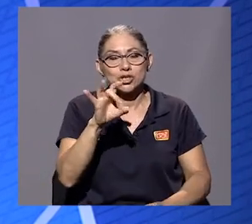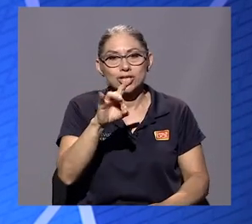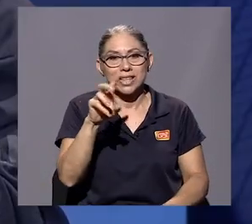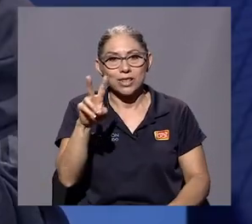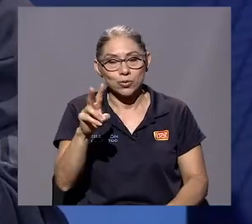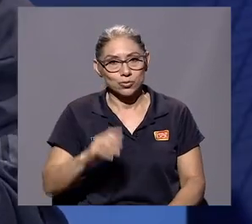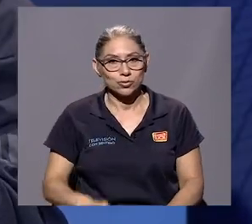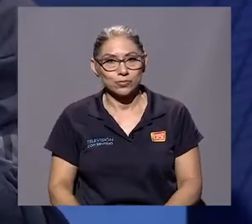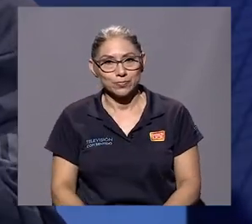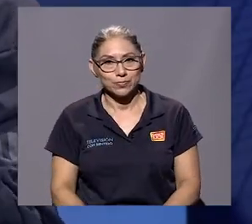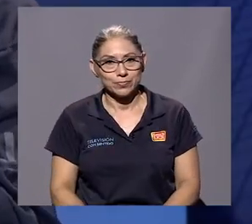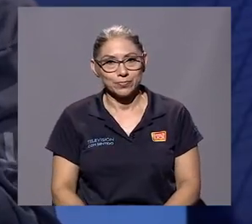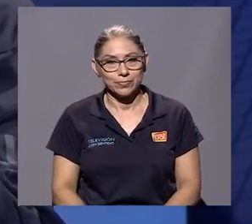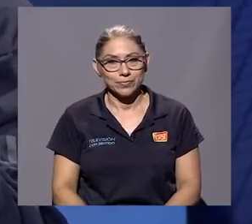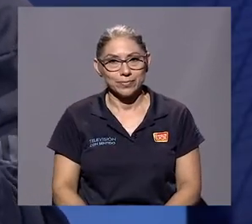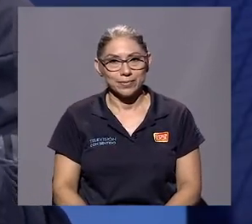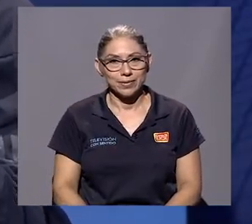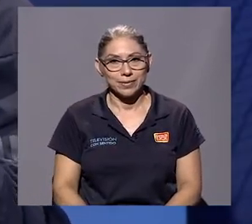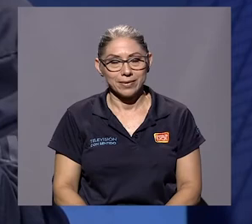Ahí,